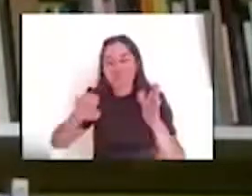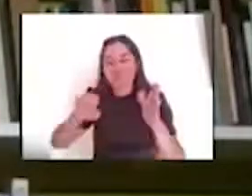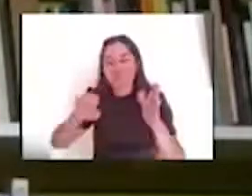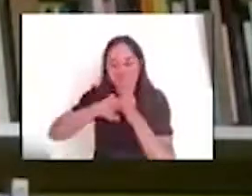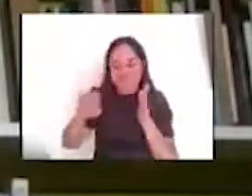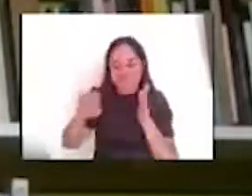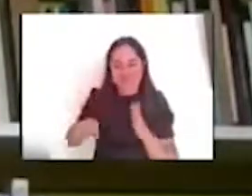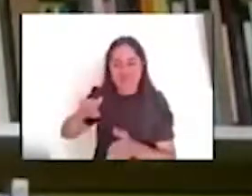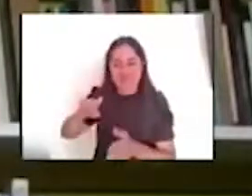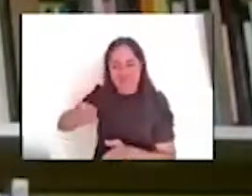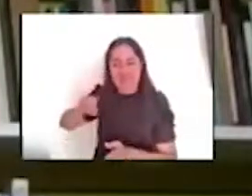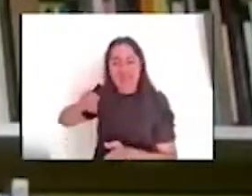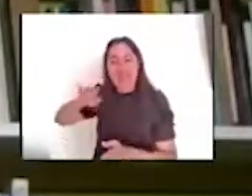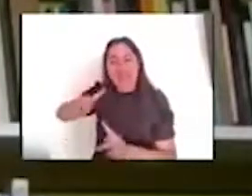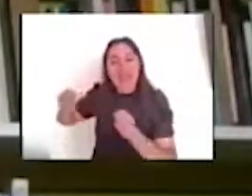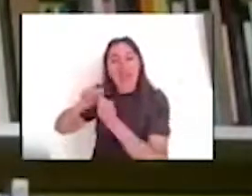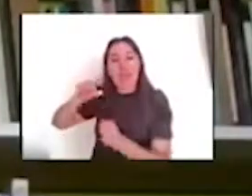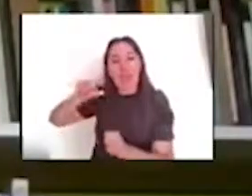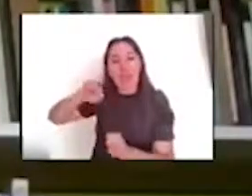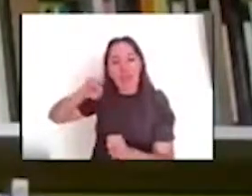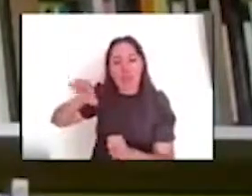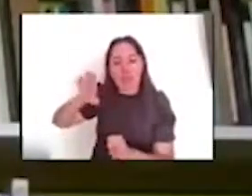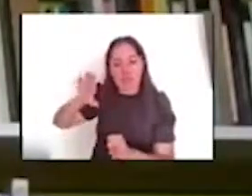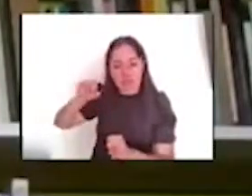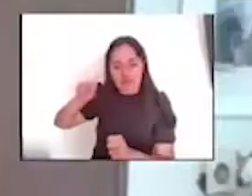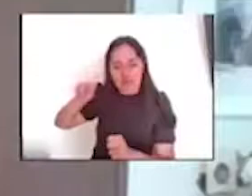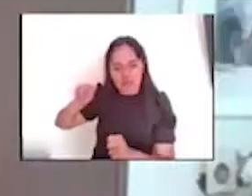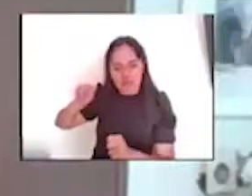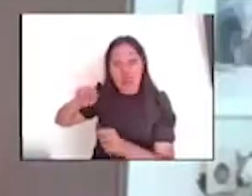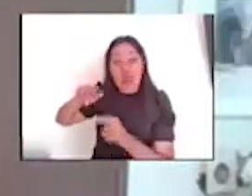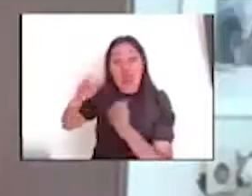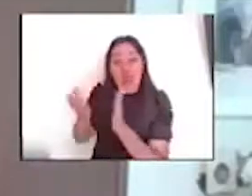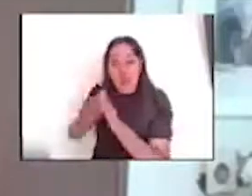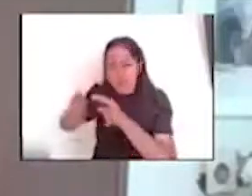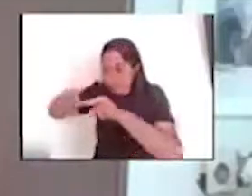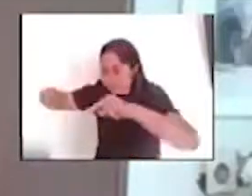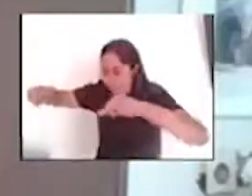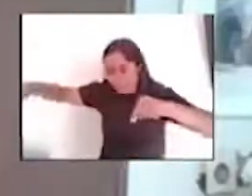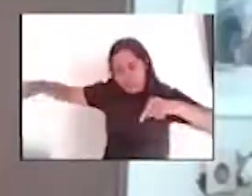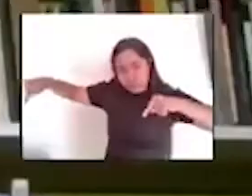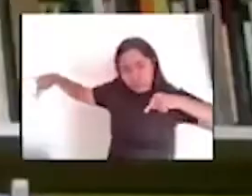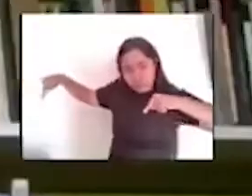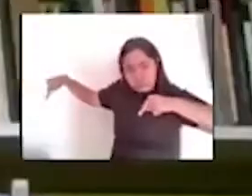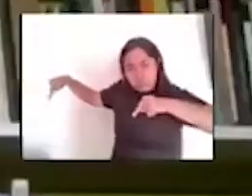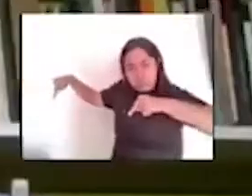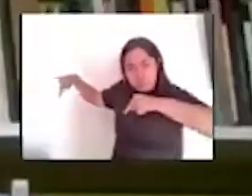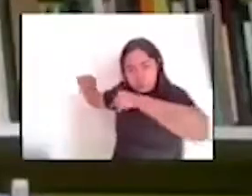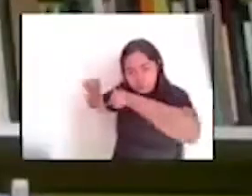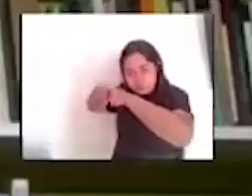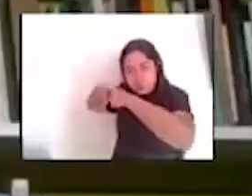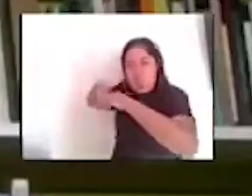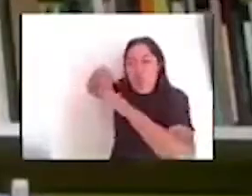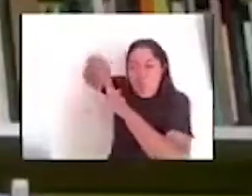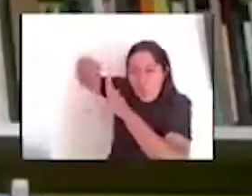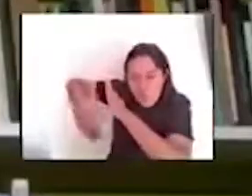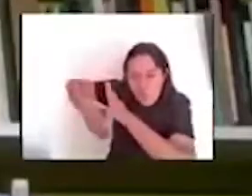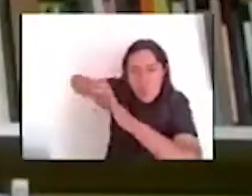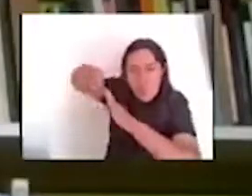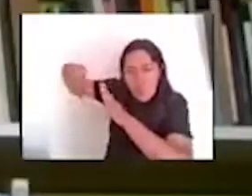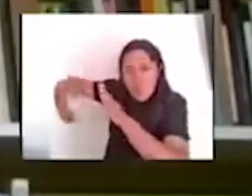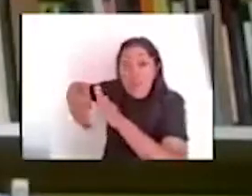se hizo una cimentación perimetral, pero ahí, por eso, se tuvo, pues, mucho diálogo, mucha